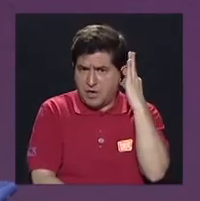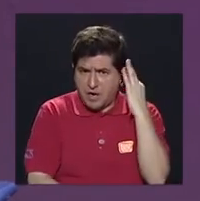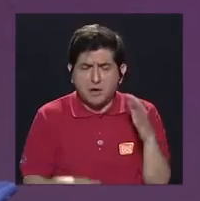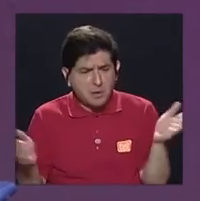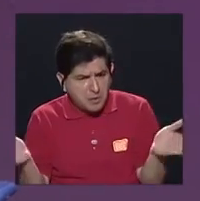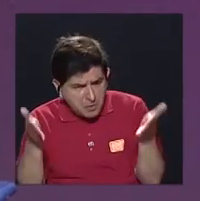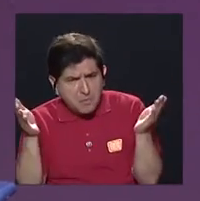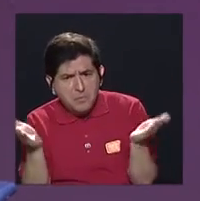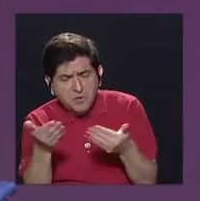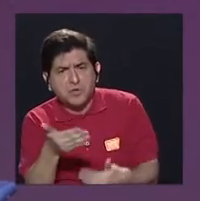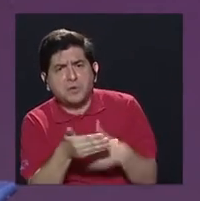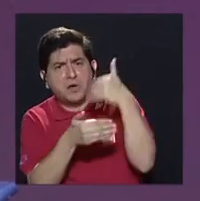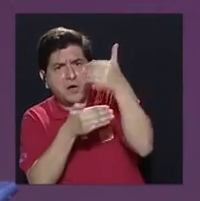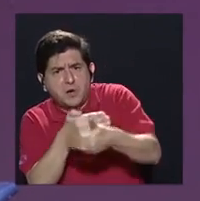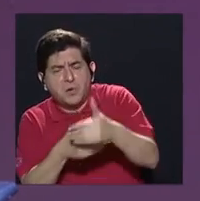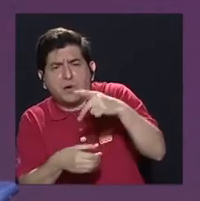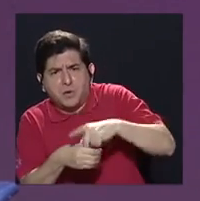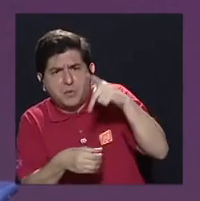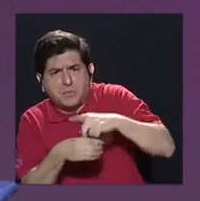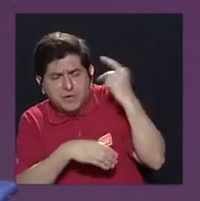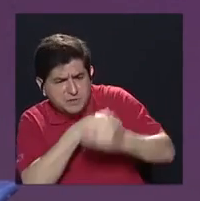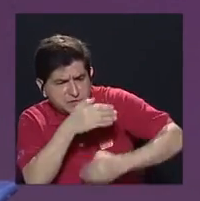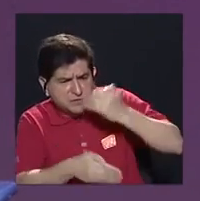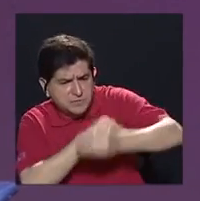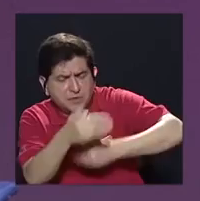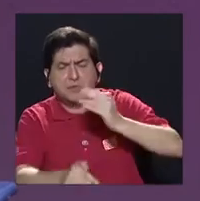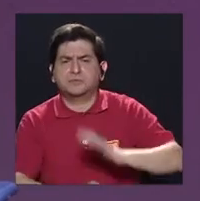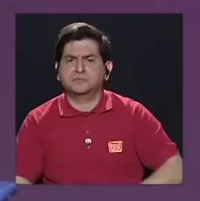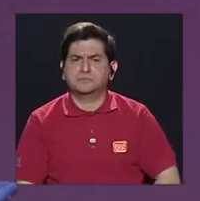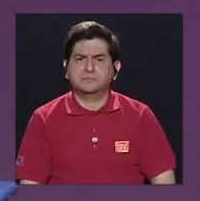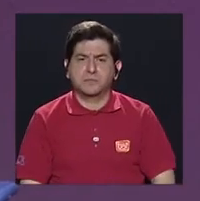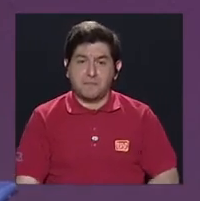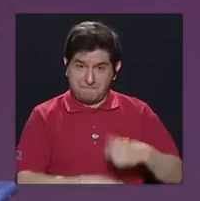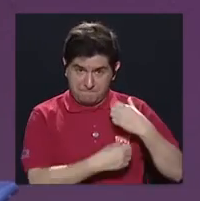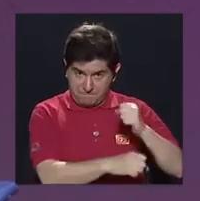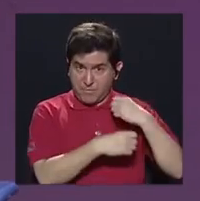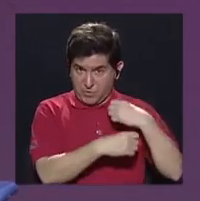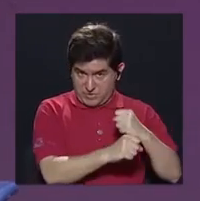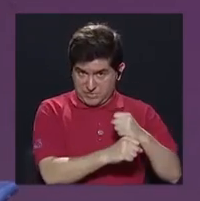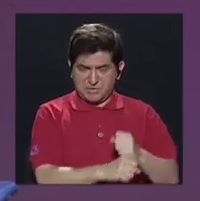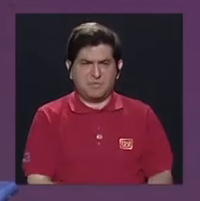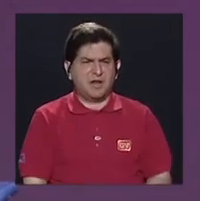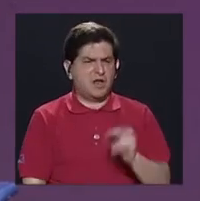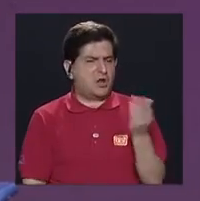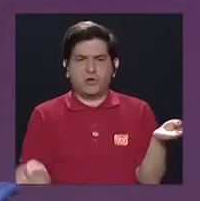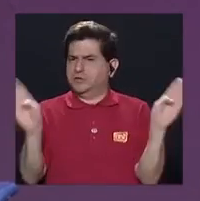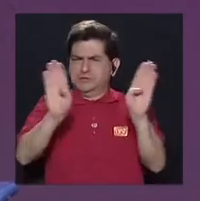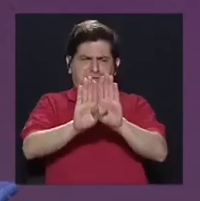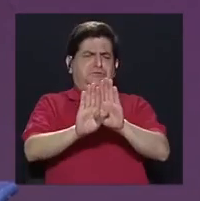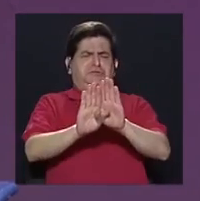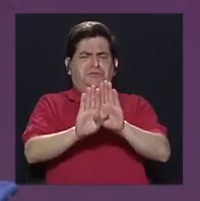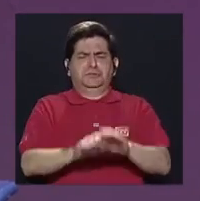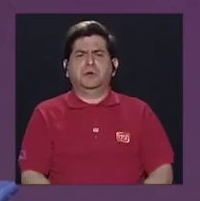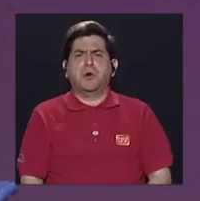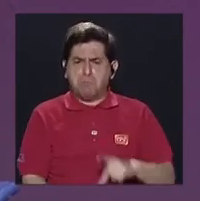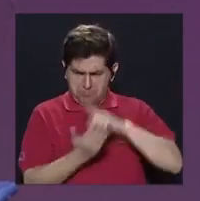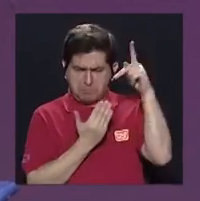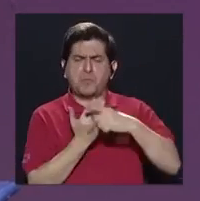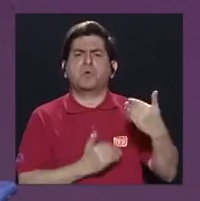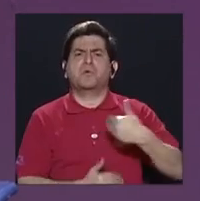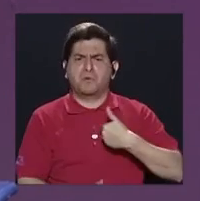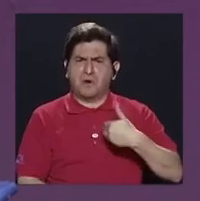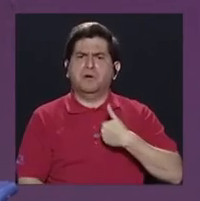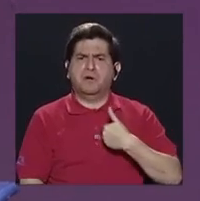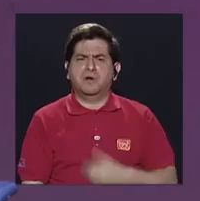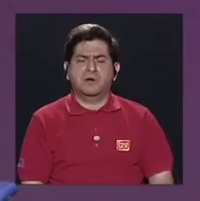motivar para que después estos puedan participar en los procesos futuros, ¿verdad? De que la municipalidad no es a puertas cerradas, que existen programas para que ellas